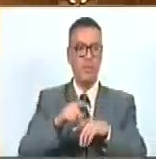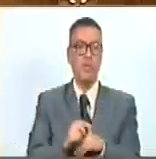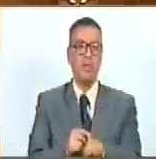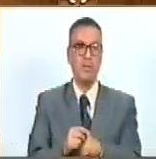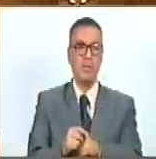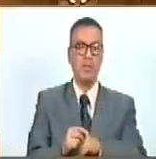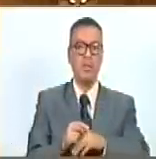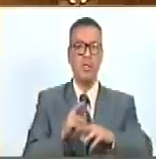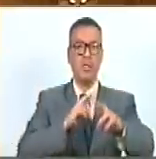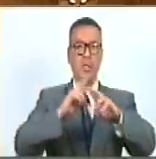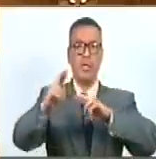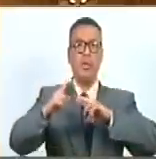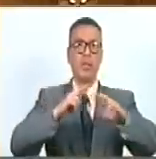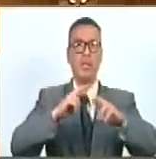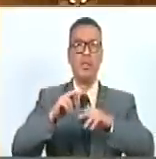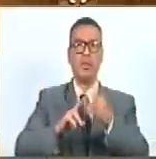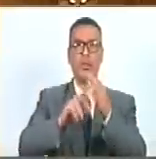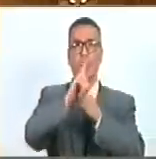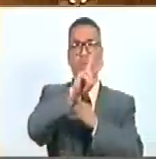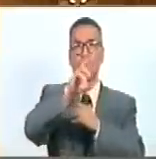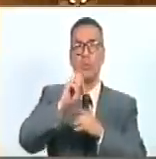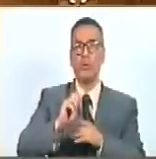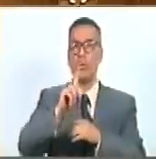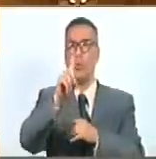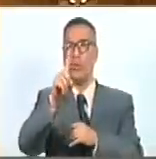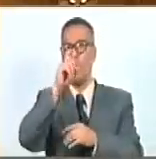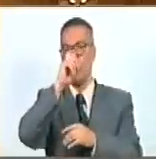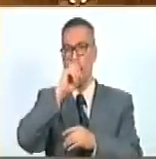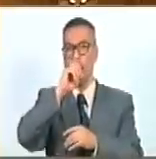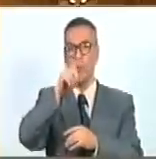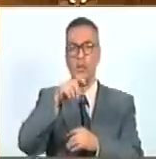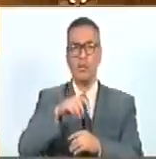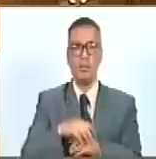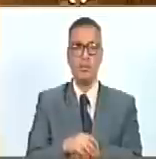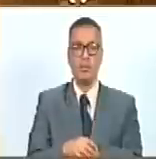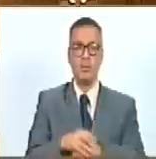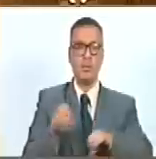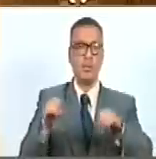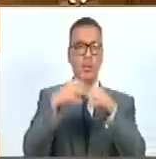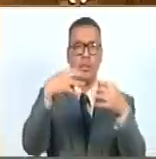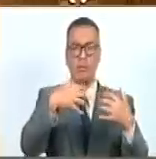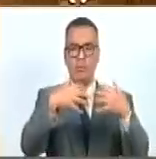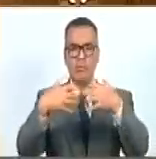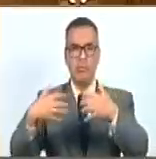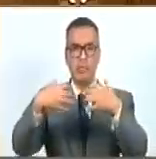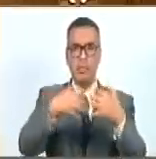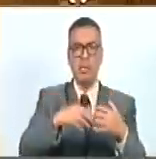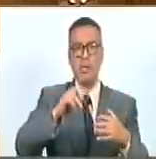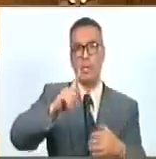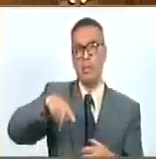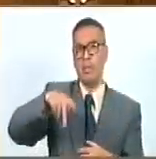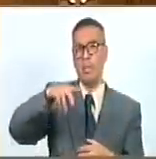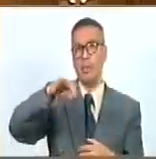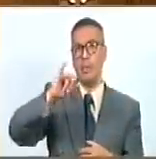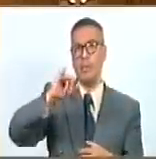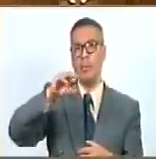conmumeración a los 201 años de la batalla de Pichincha.